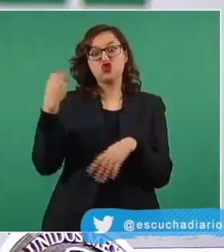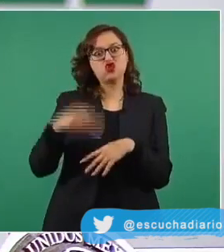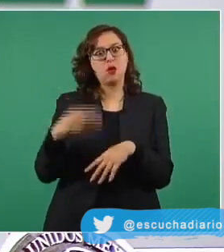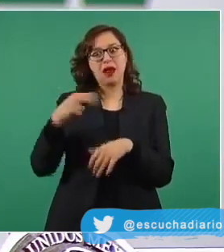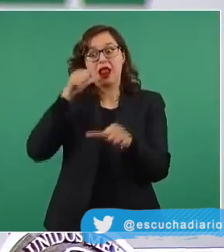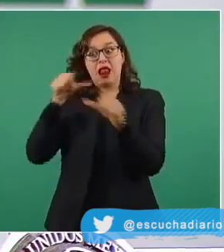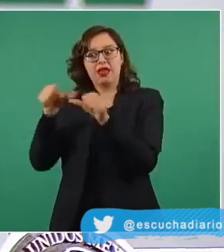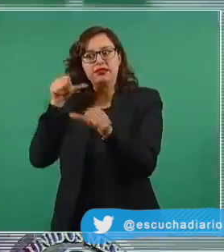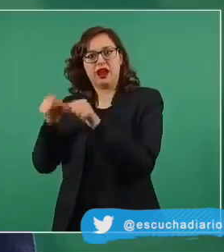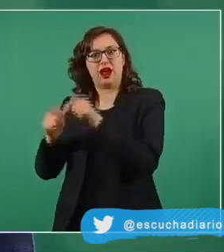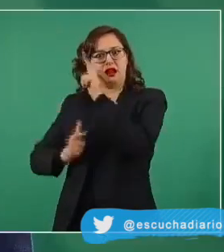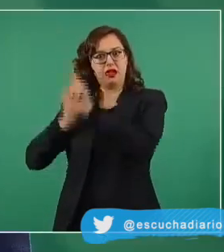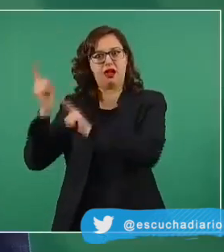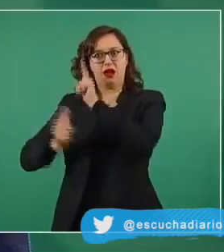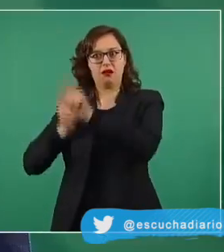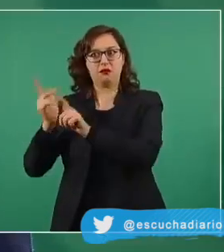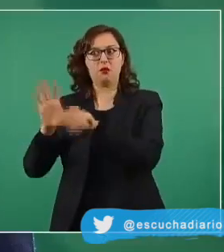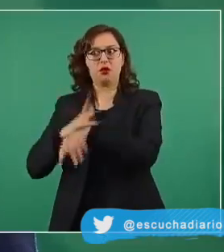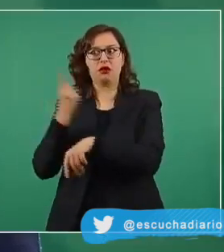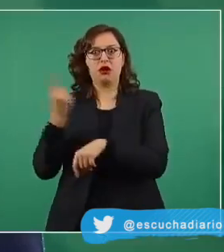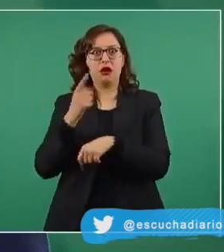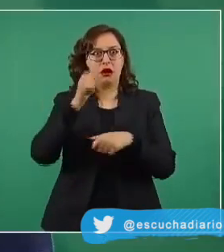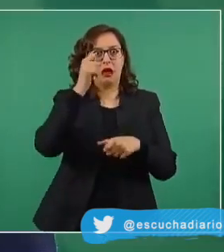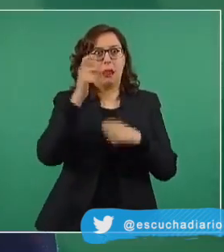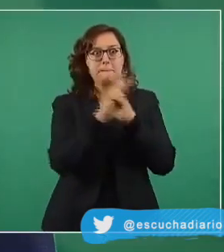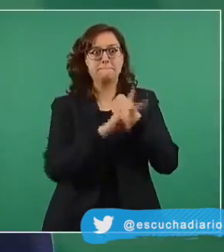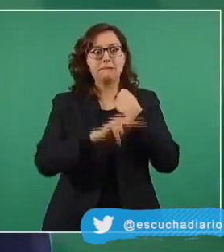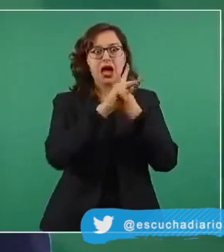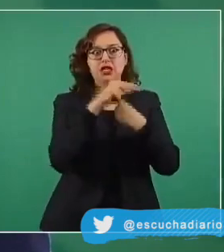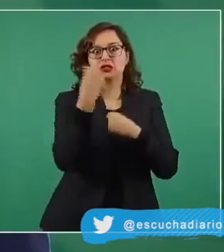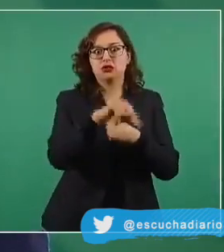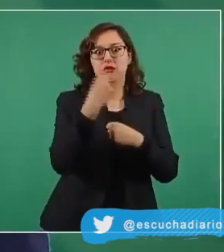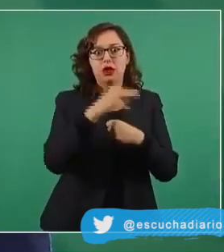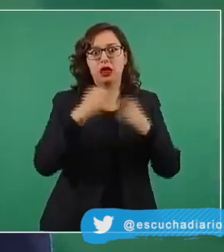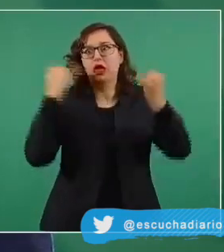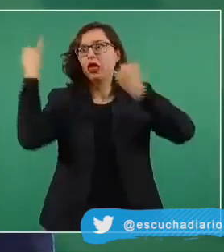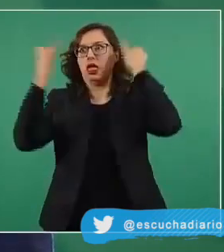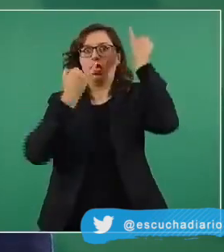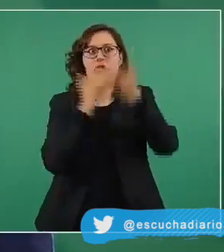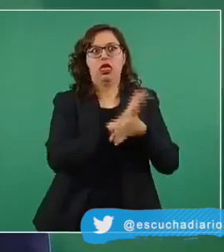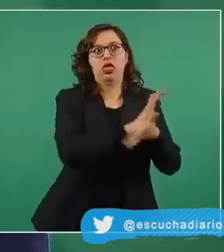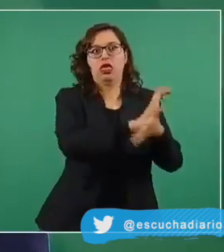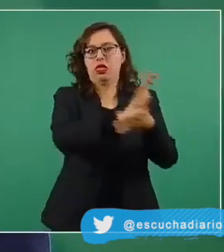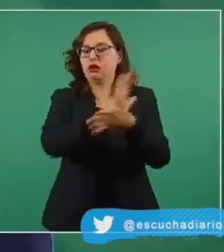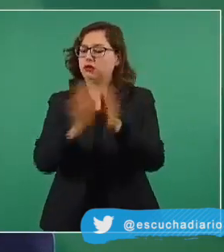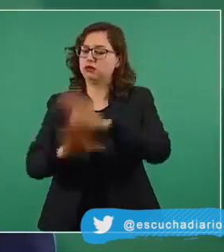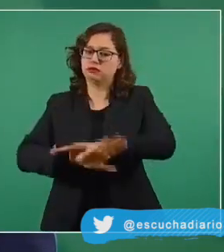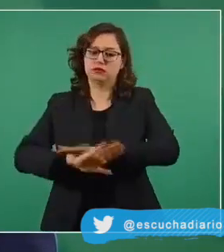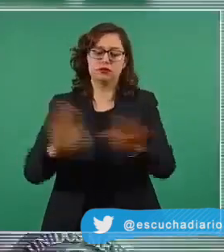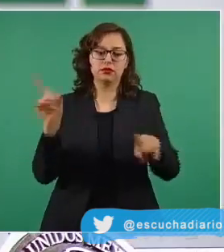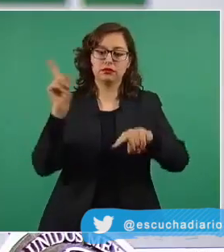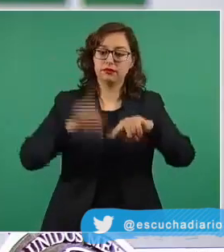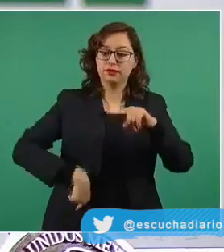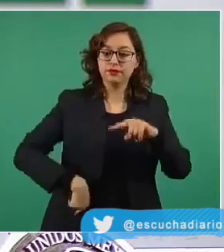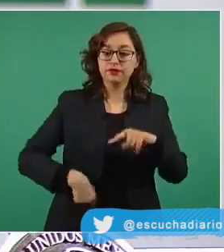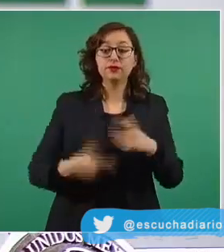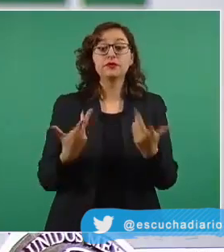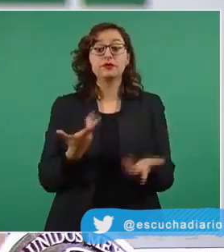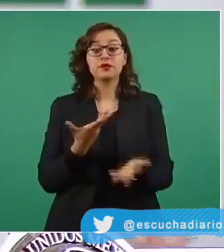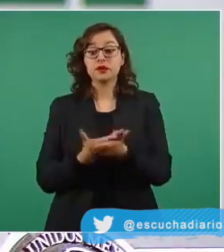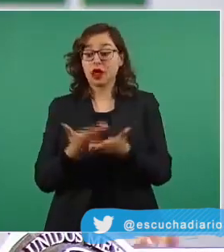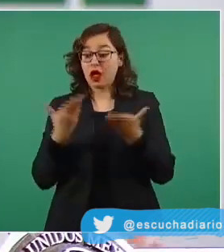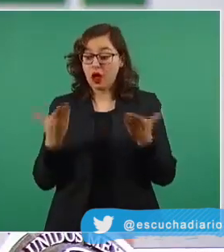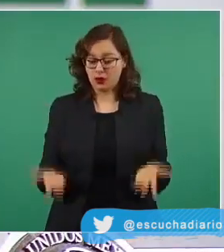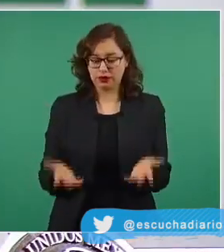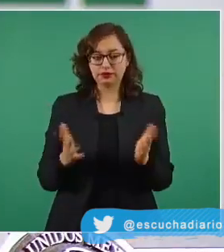o acudan a la unidad de salud más cercana para recibir atención médica. Recuerda, la pandemia sigue activa y